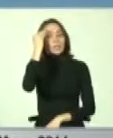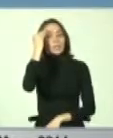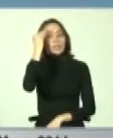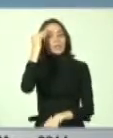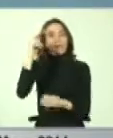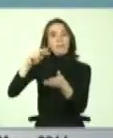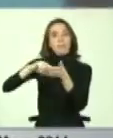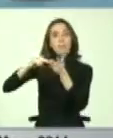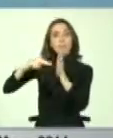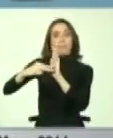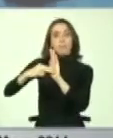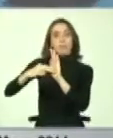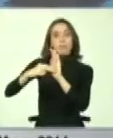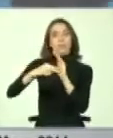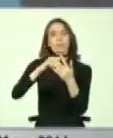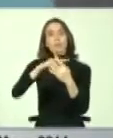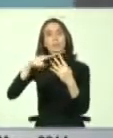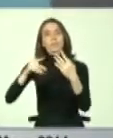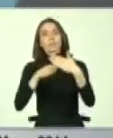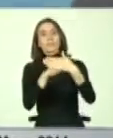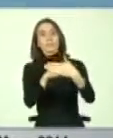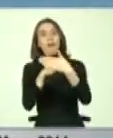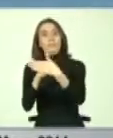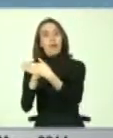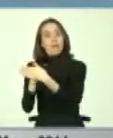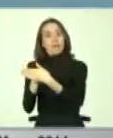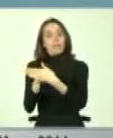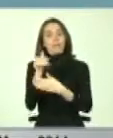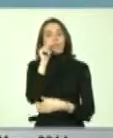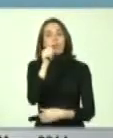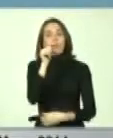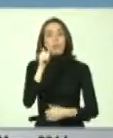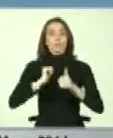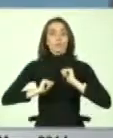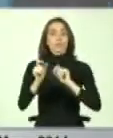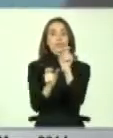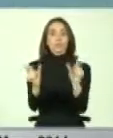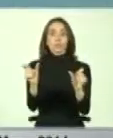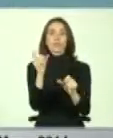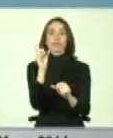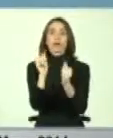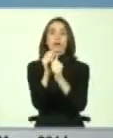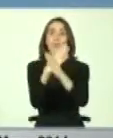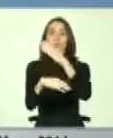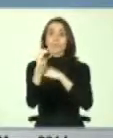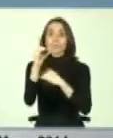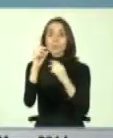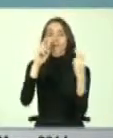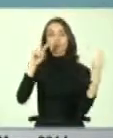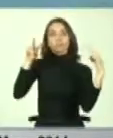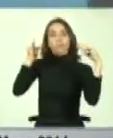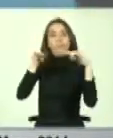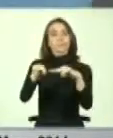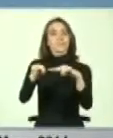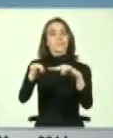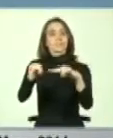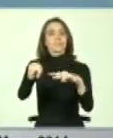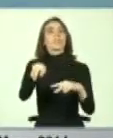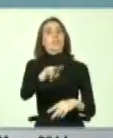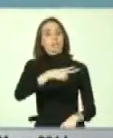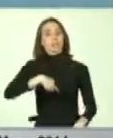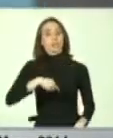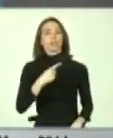problemática derivada de una serie de barreras que a diario sufren las personas con discapacidad. Es nuestro